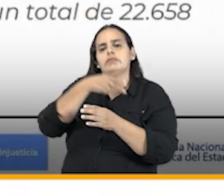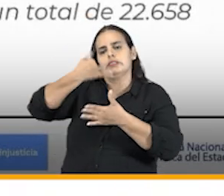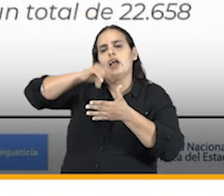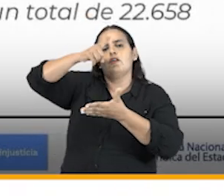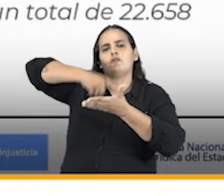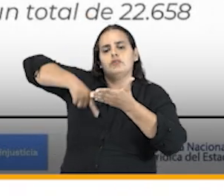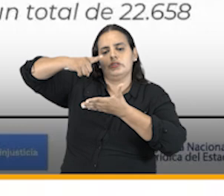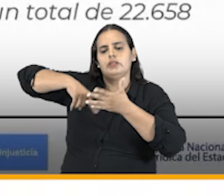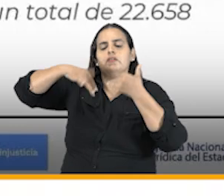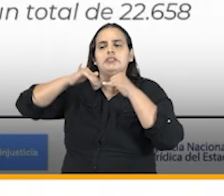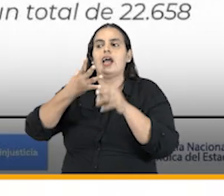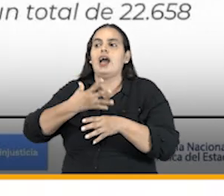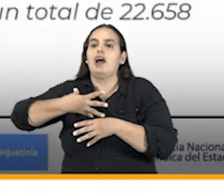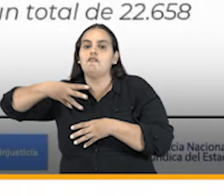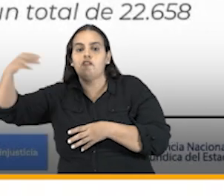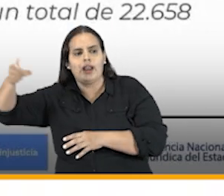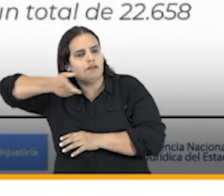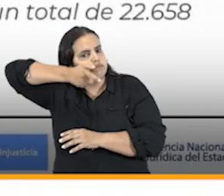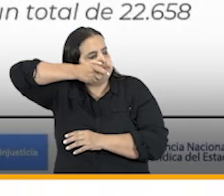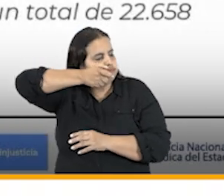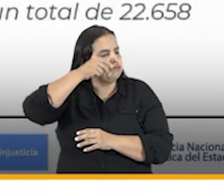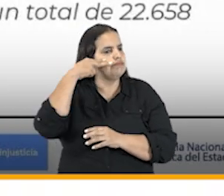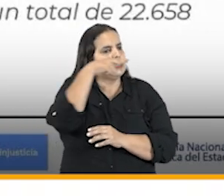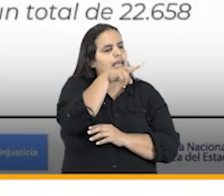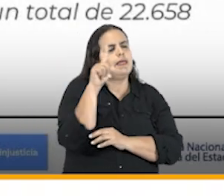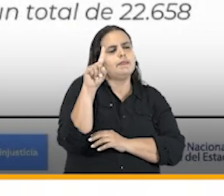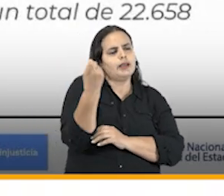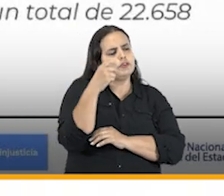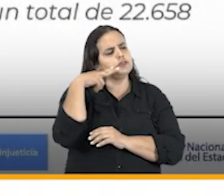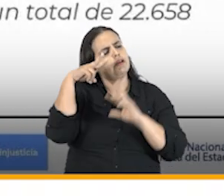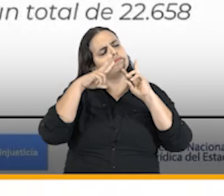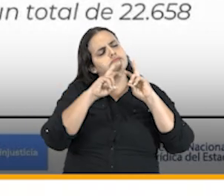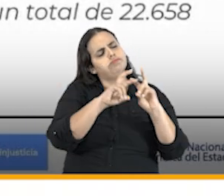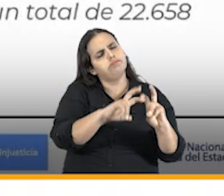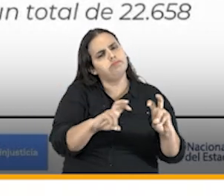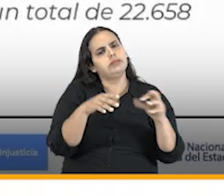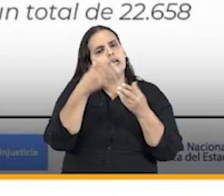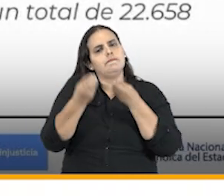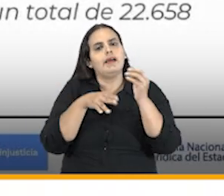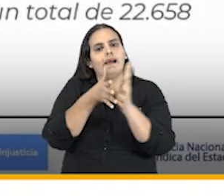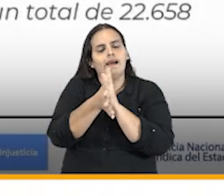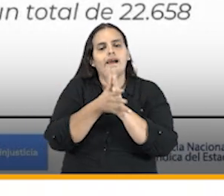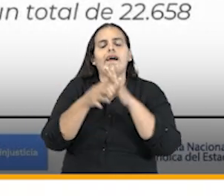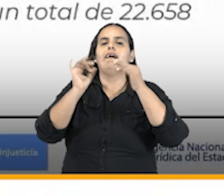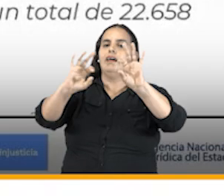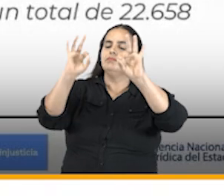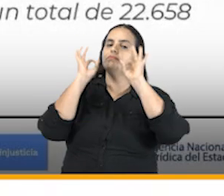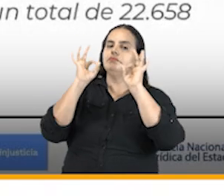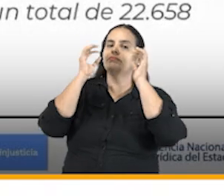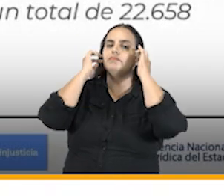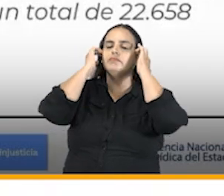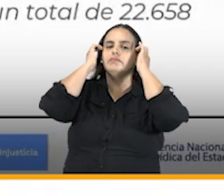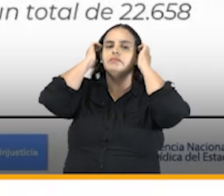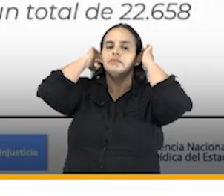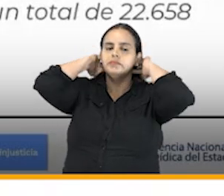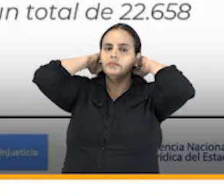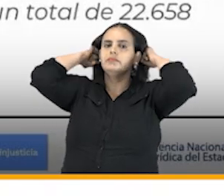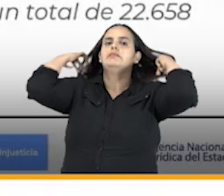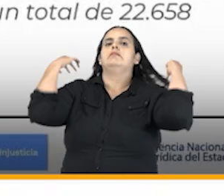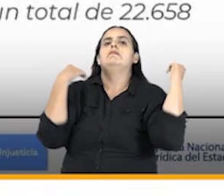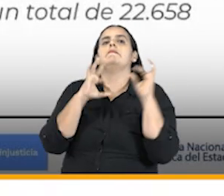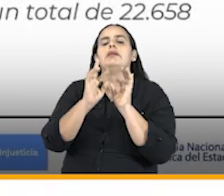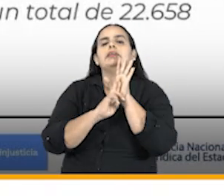contrató una auditoría externa para que realice un diagnóstico de esta calidad de oportunidad se definió una muestra